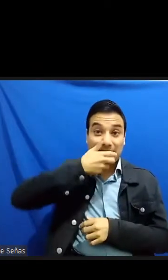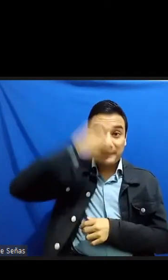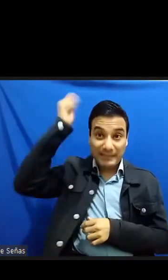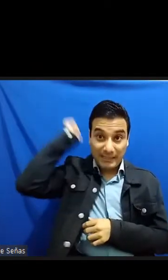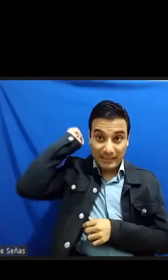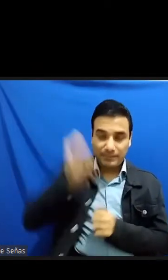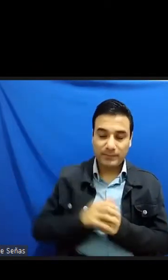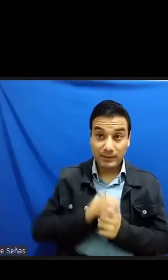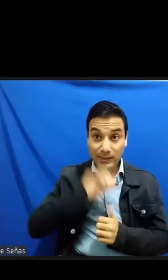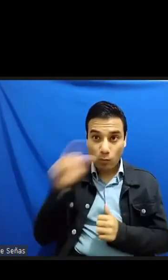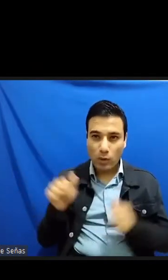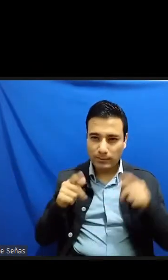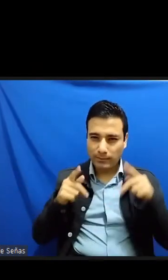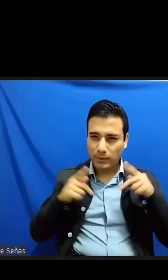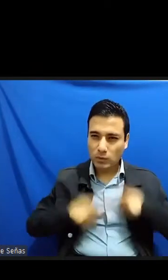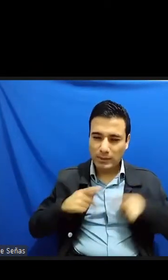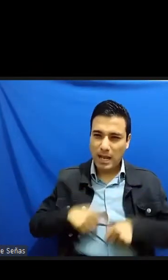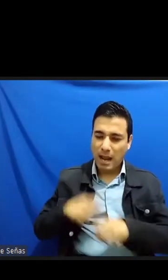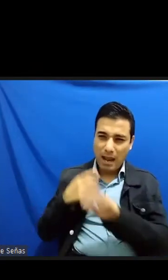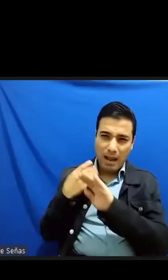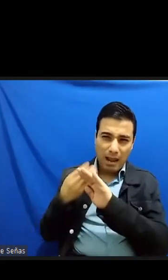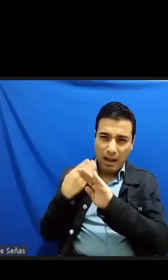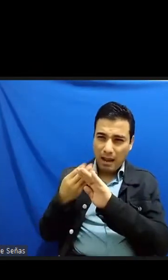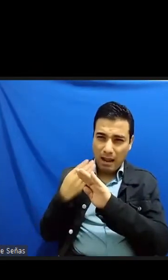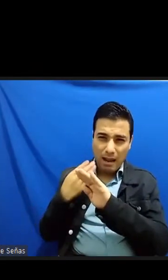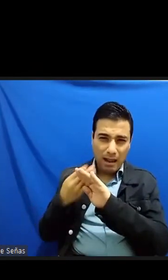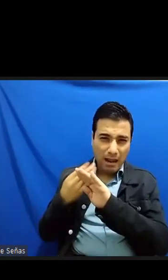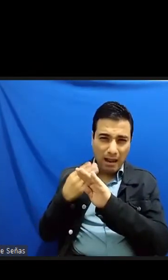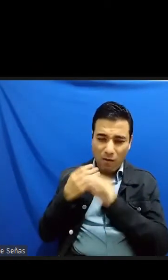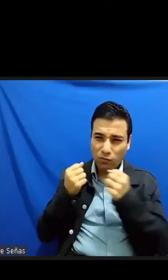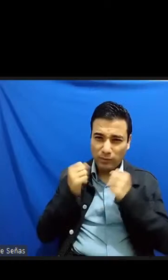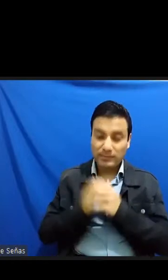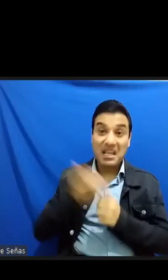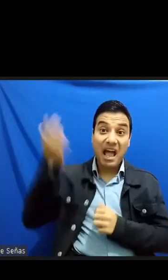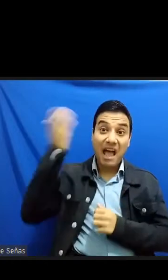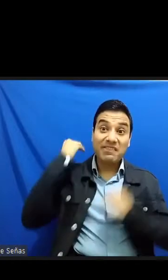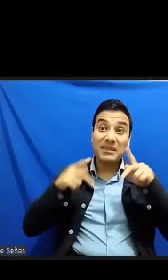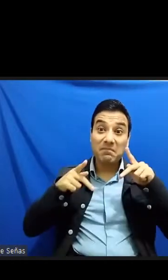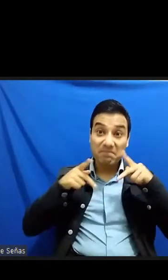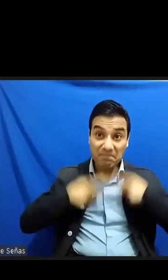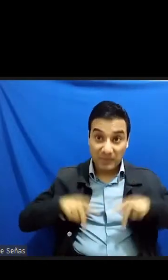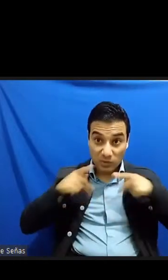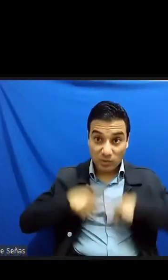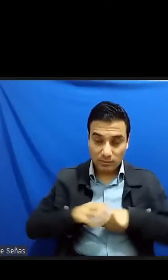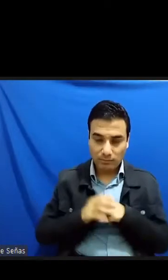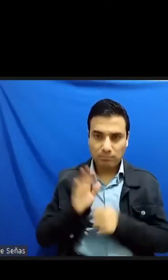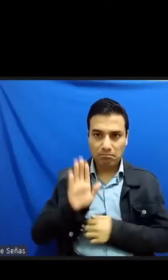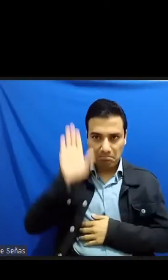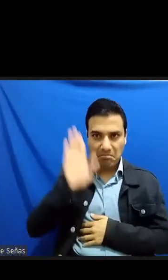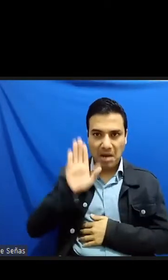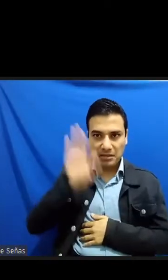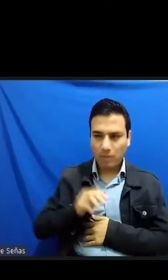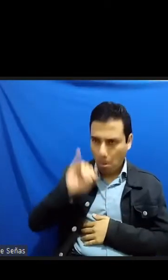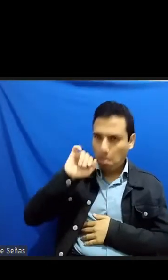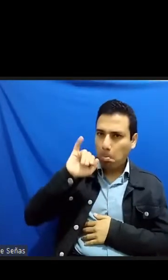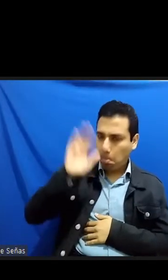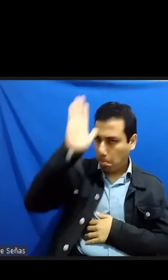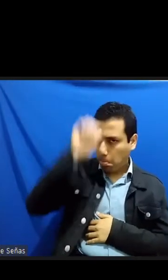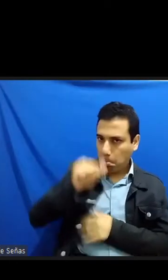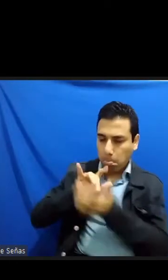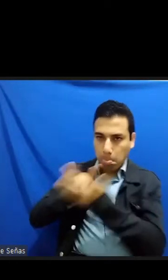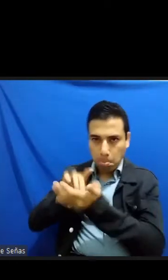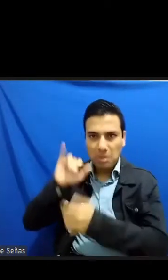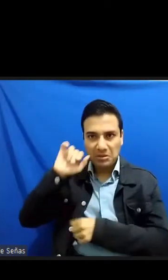ataques descomunales incluso los que en un primer momento parecieron estar de acuerdo con lo